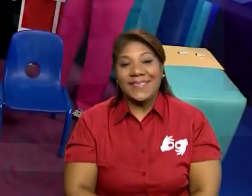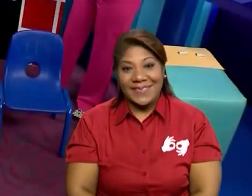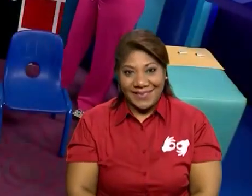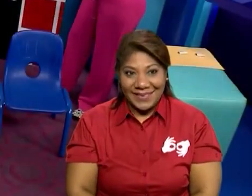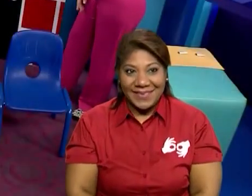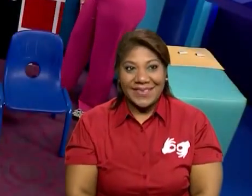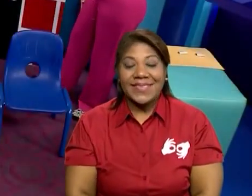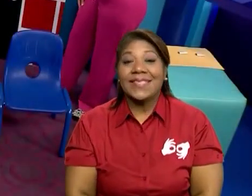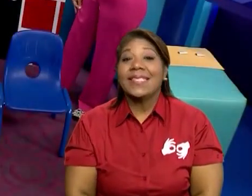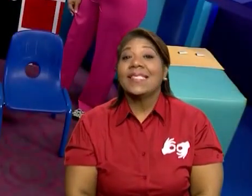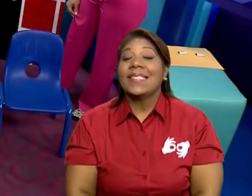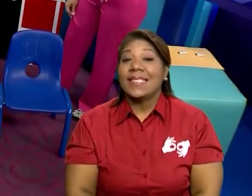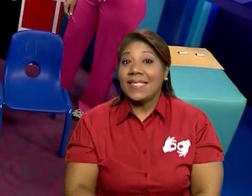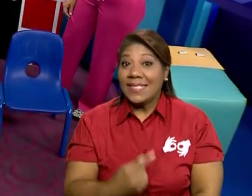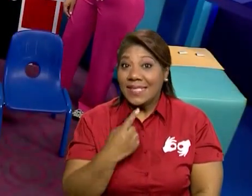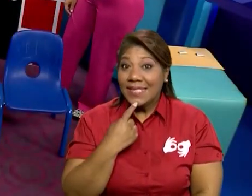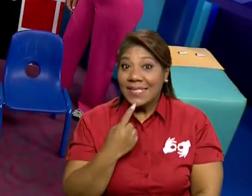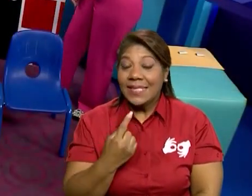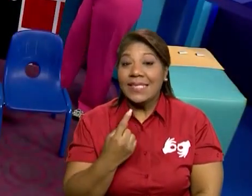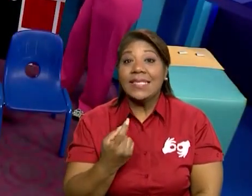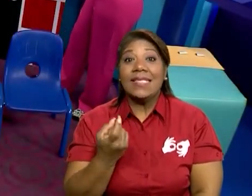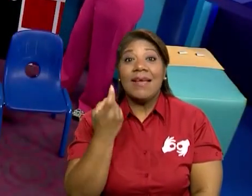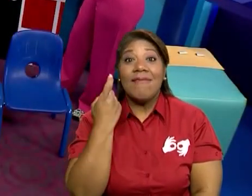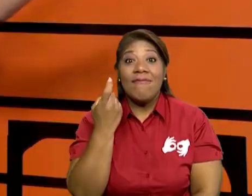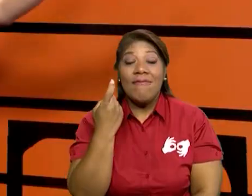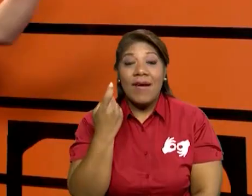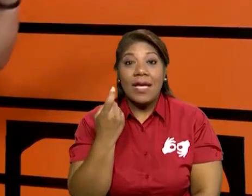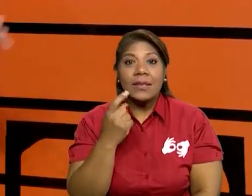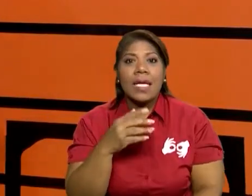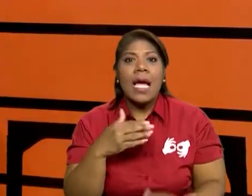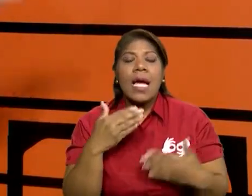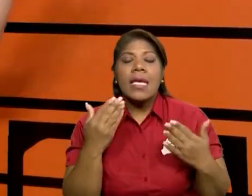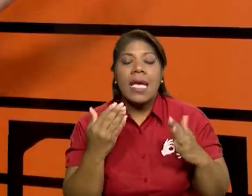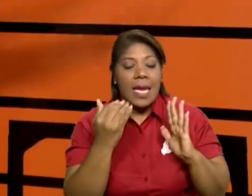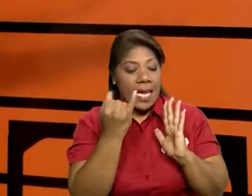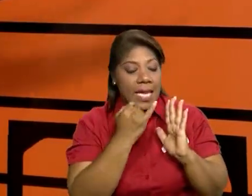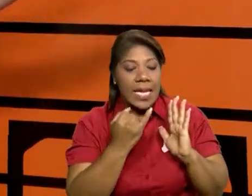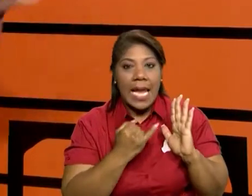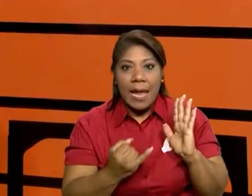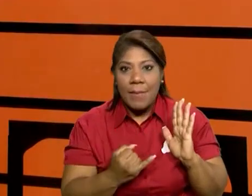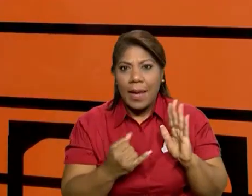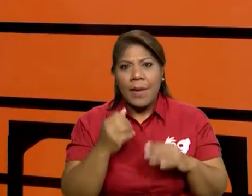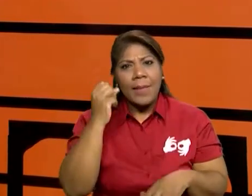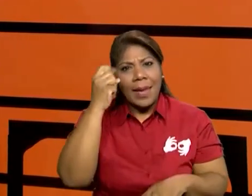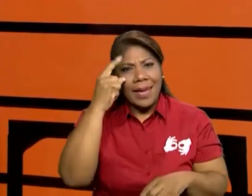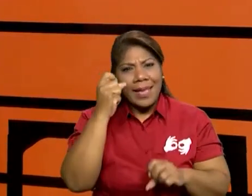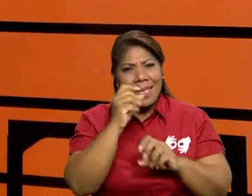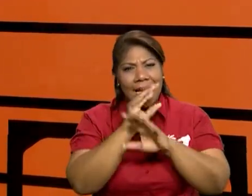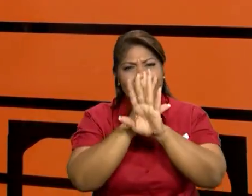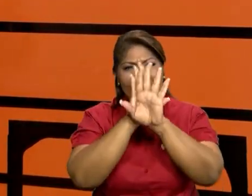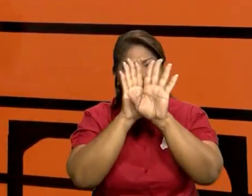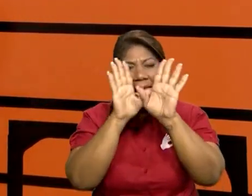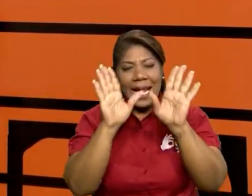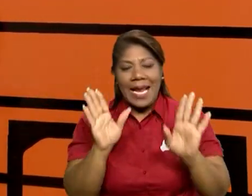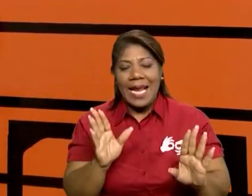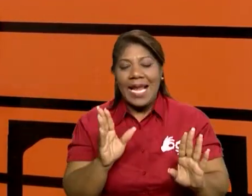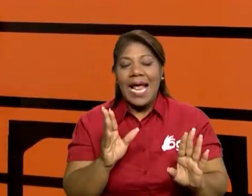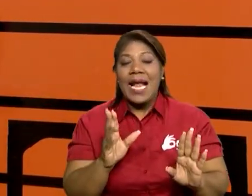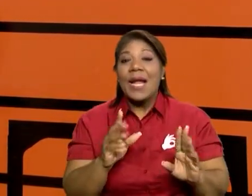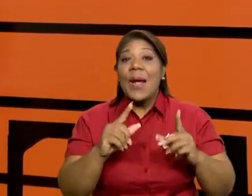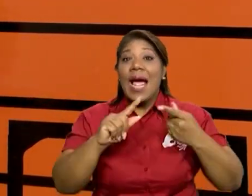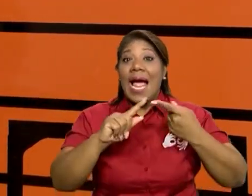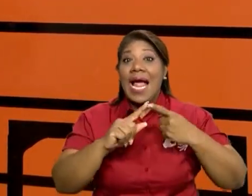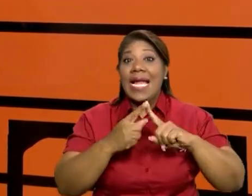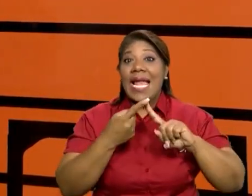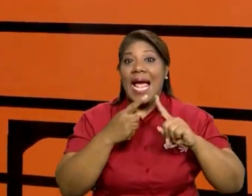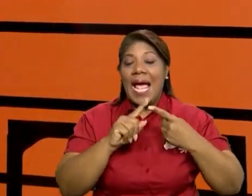gran apoyo que están viendo en el libro de trabajo. Y falta solamente la imagen alusiva a la amistad. Es estar atento